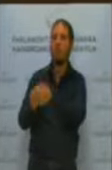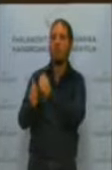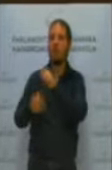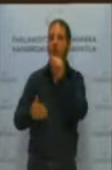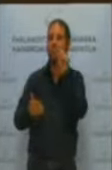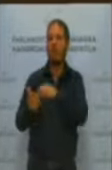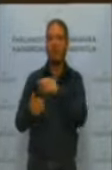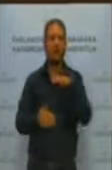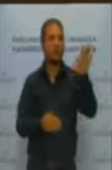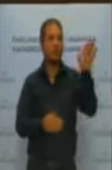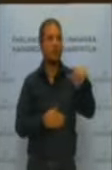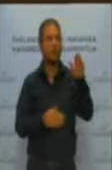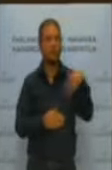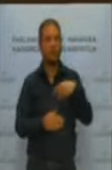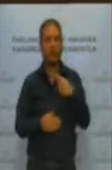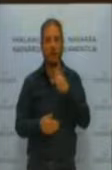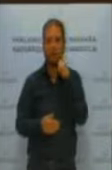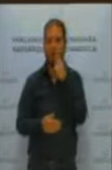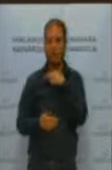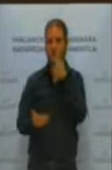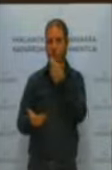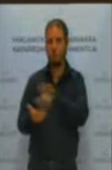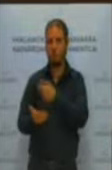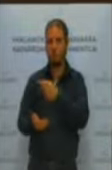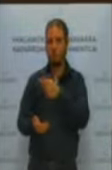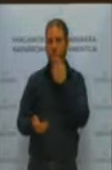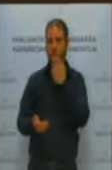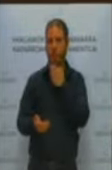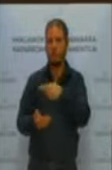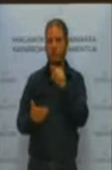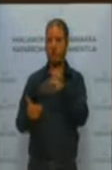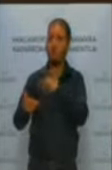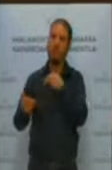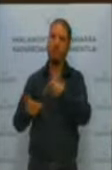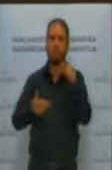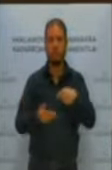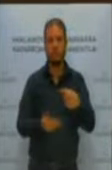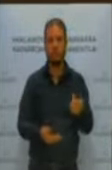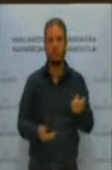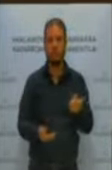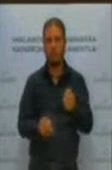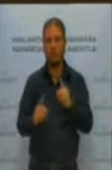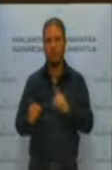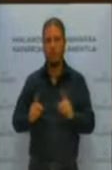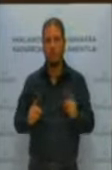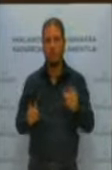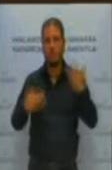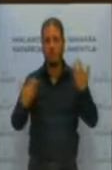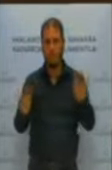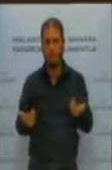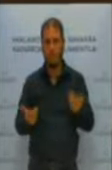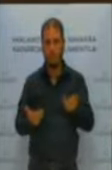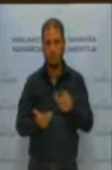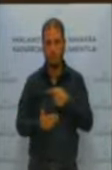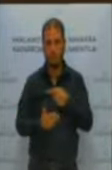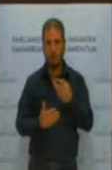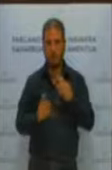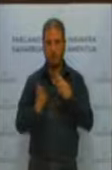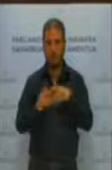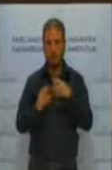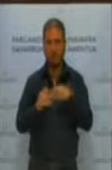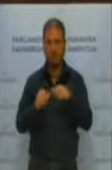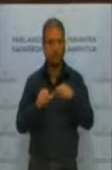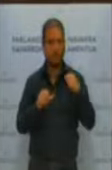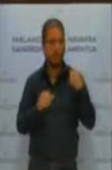notario que voy a firmar un préstamo con esta caja y voy a firmar estas cosas, hombre. Esto, hay una, hay toda una administración detrás,